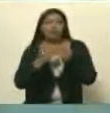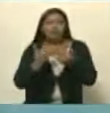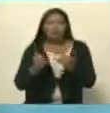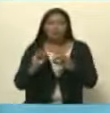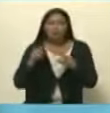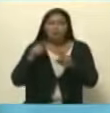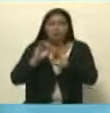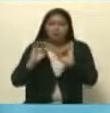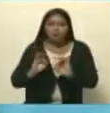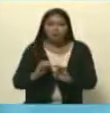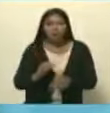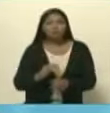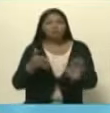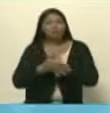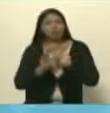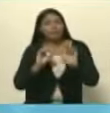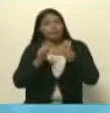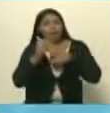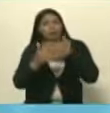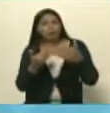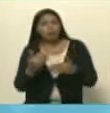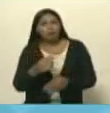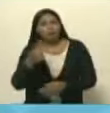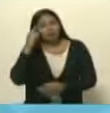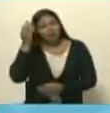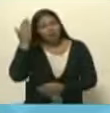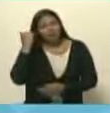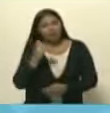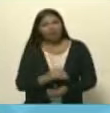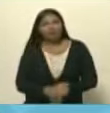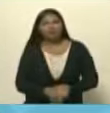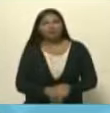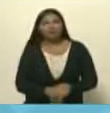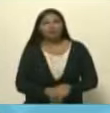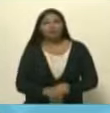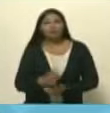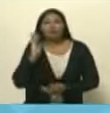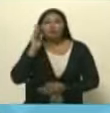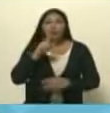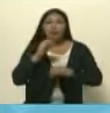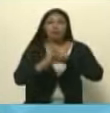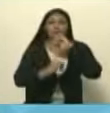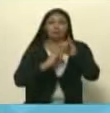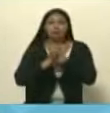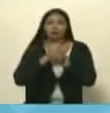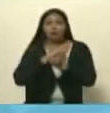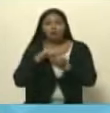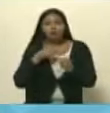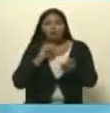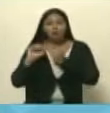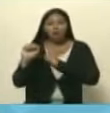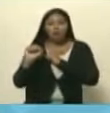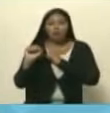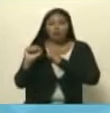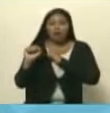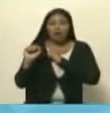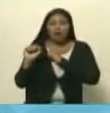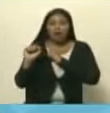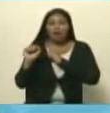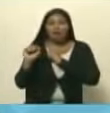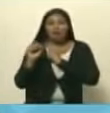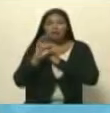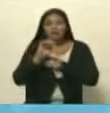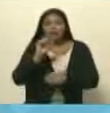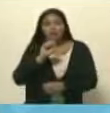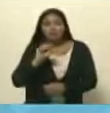en el marco también de lo que fue el inicio el día de ayer de la cumbre internacional contra el fascismo hoy capítulo